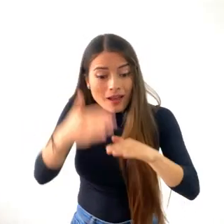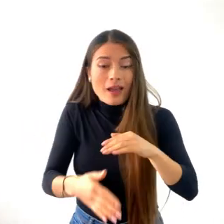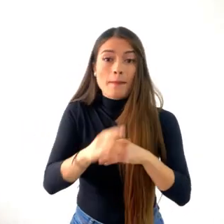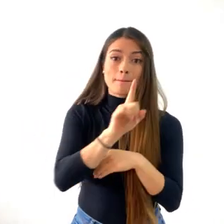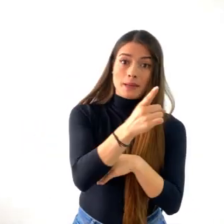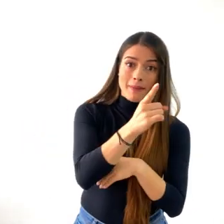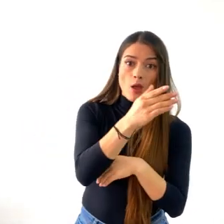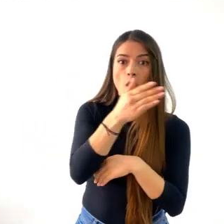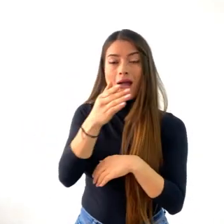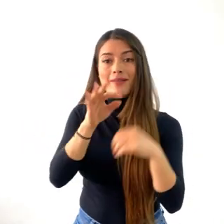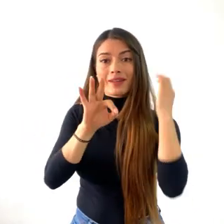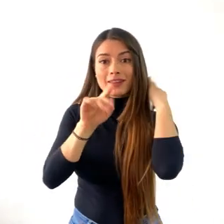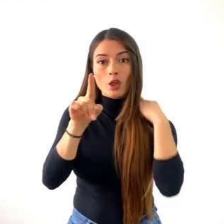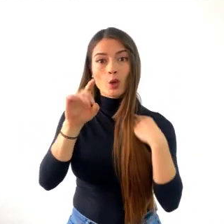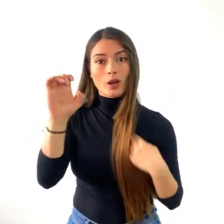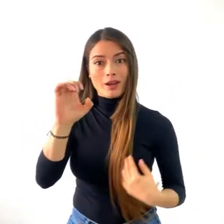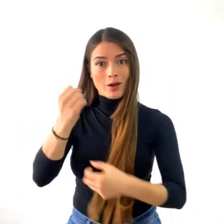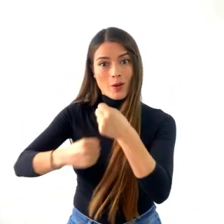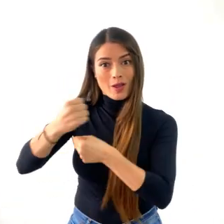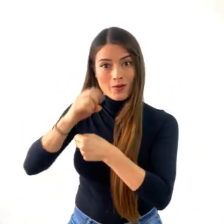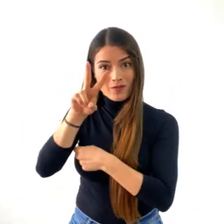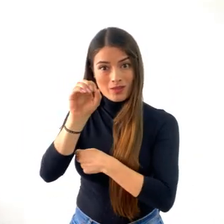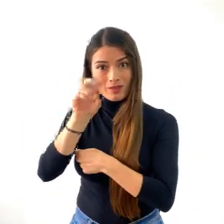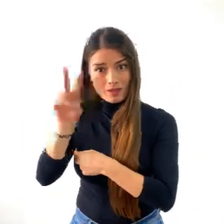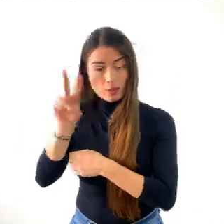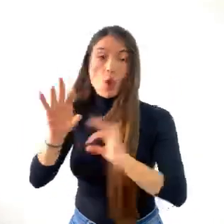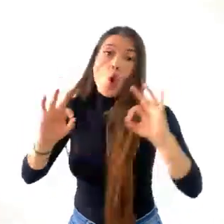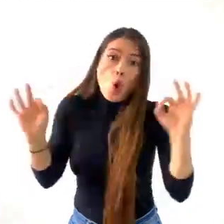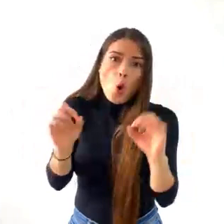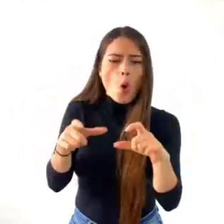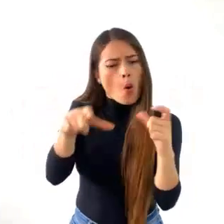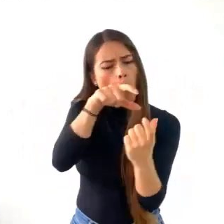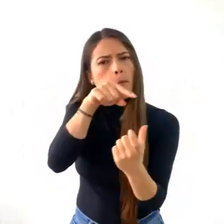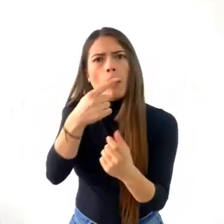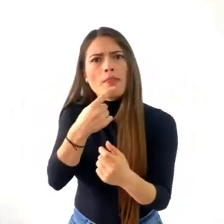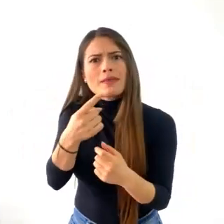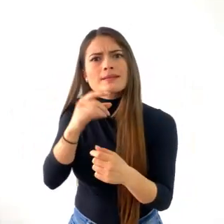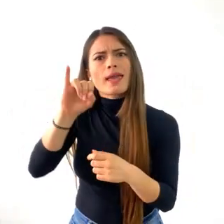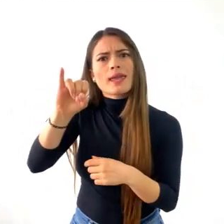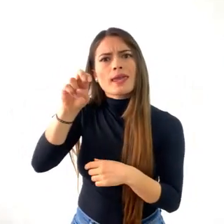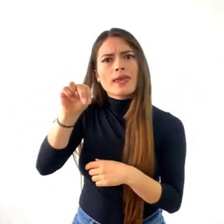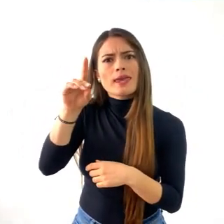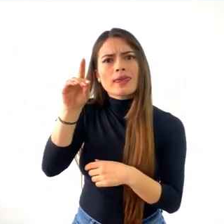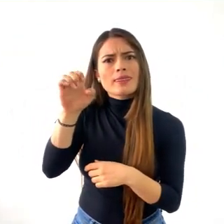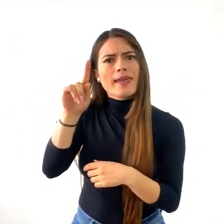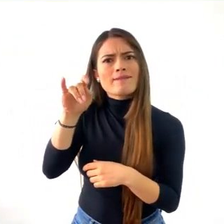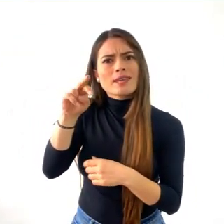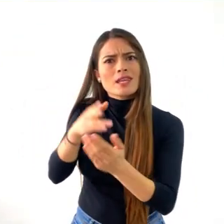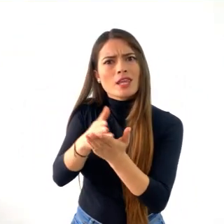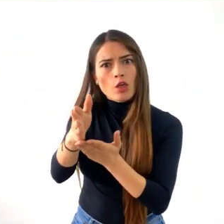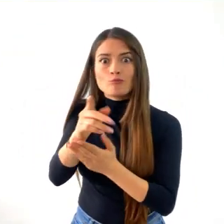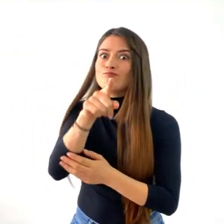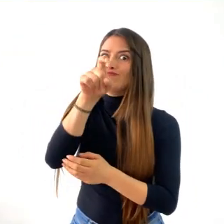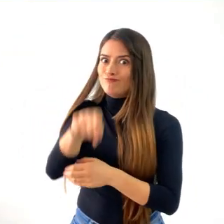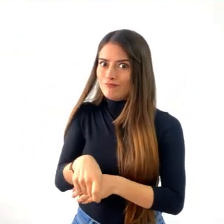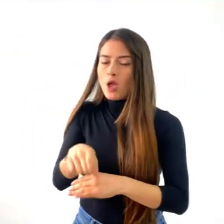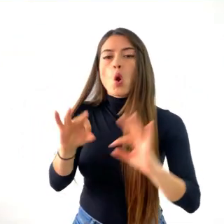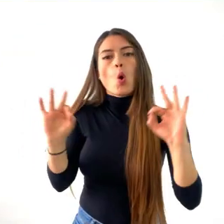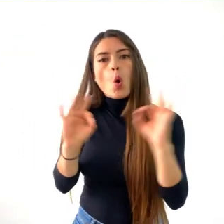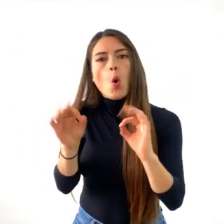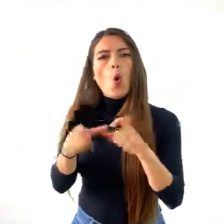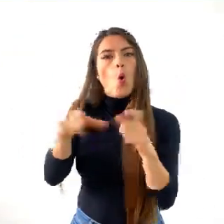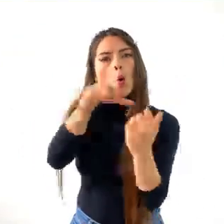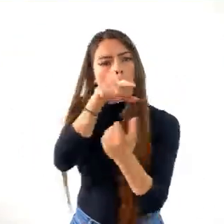indefinido o no tiene fecha de vencimiento, debes renovarla antes del 20 de junio. Primero, debes estar